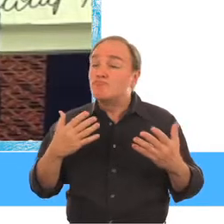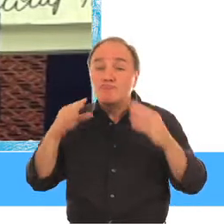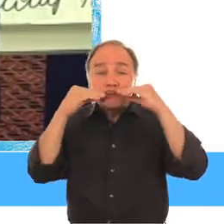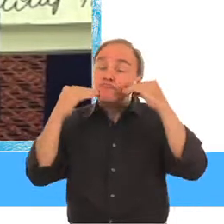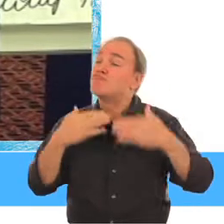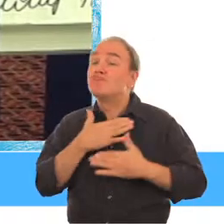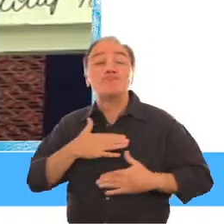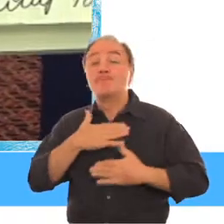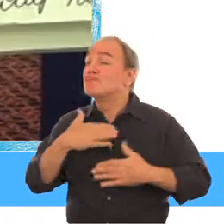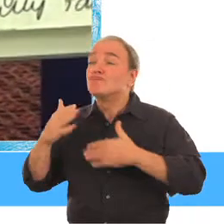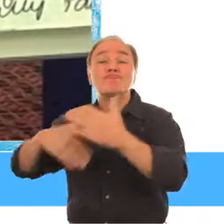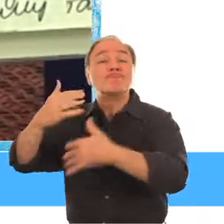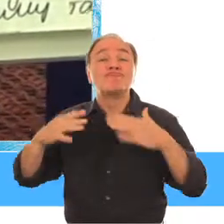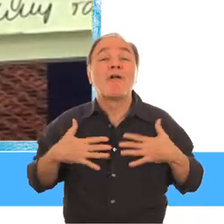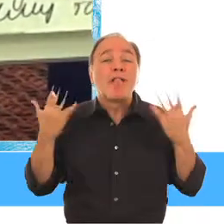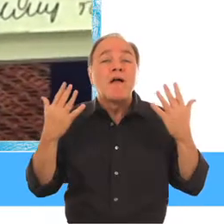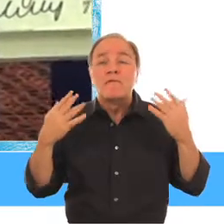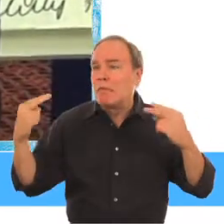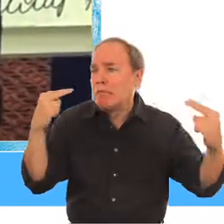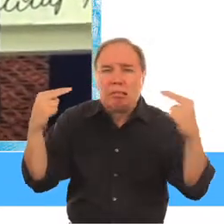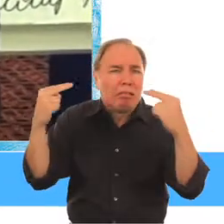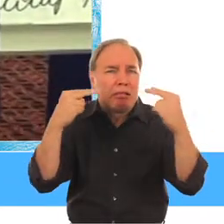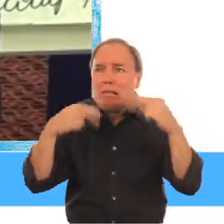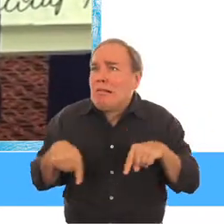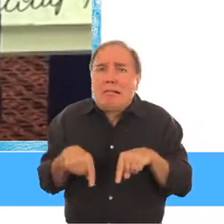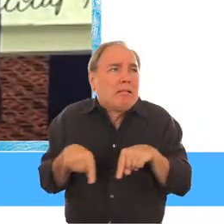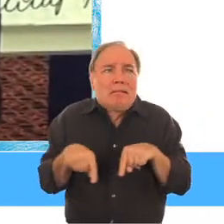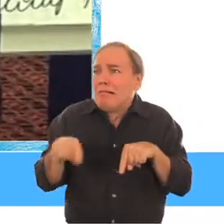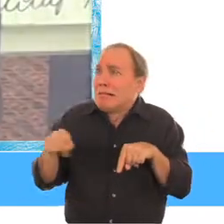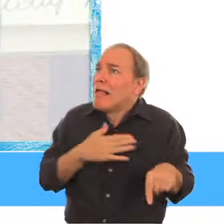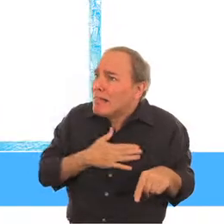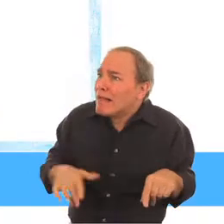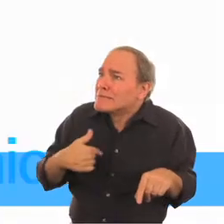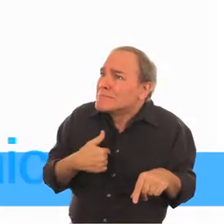lo que otros puedan pensar de ti. Cómo puedan mirarte o qué puedan decirte.